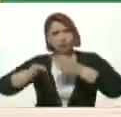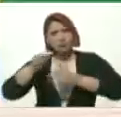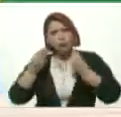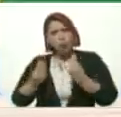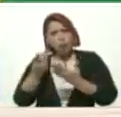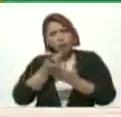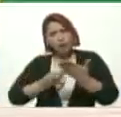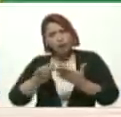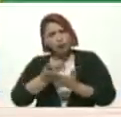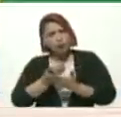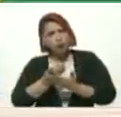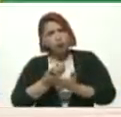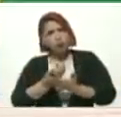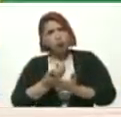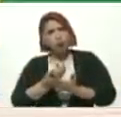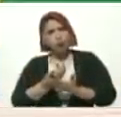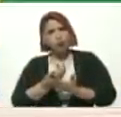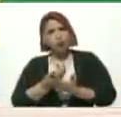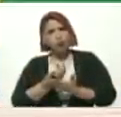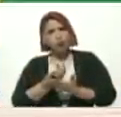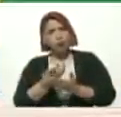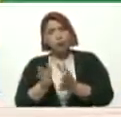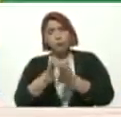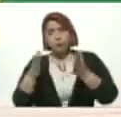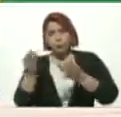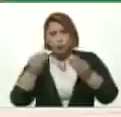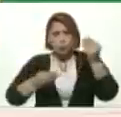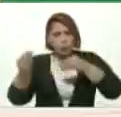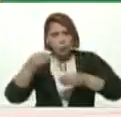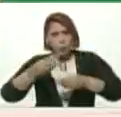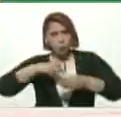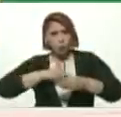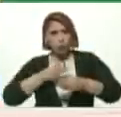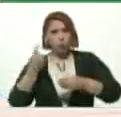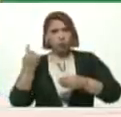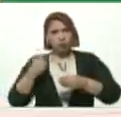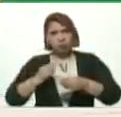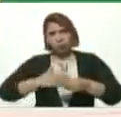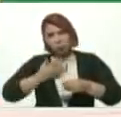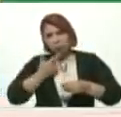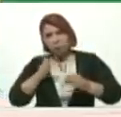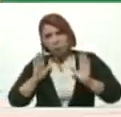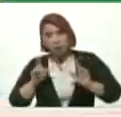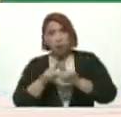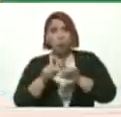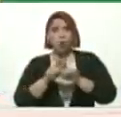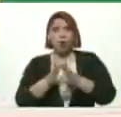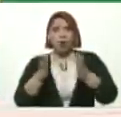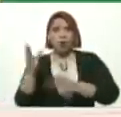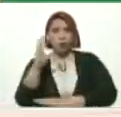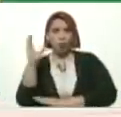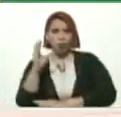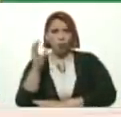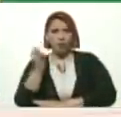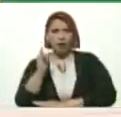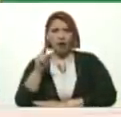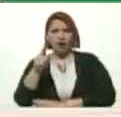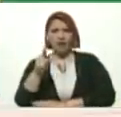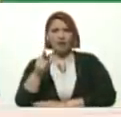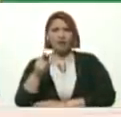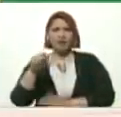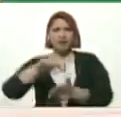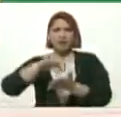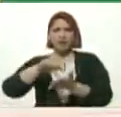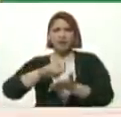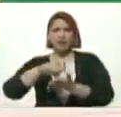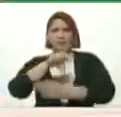diseñó Los grandes Conglomerados Pudiéramos decir Tipo La Gran Colombia Allá en el cementerio Para